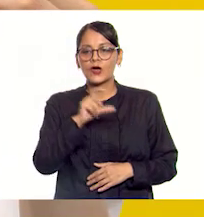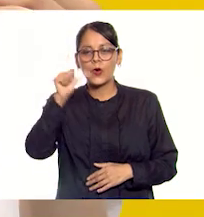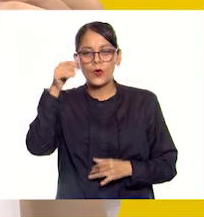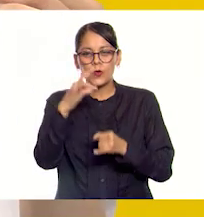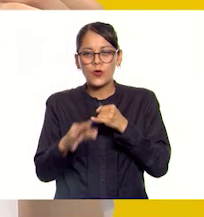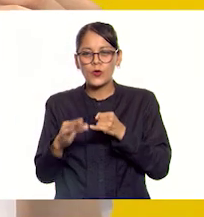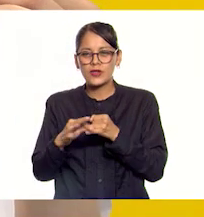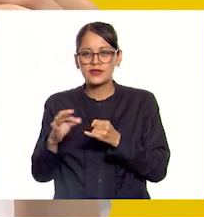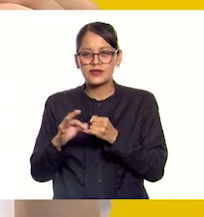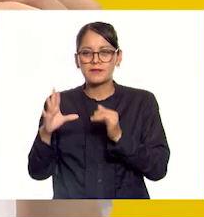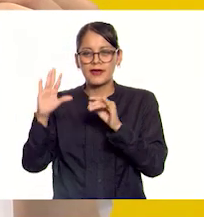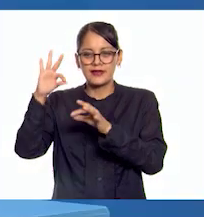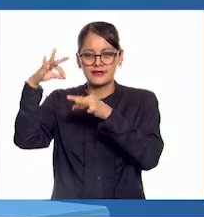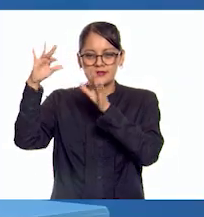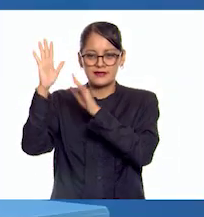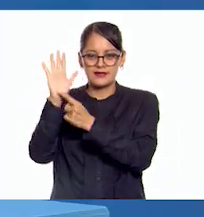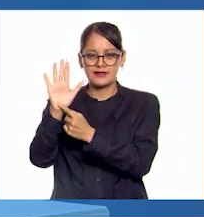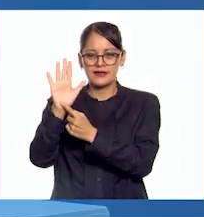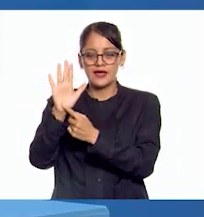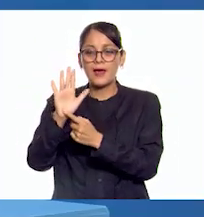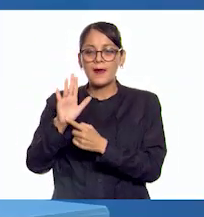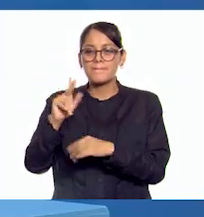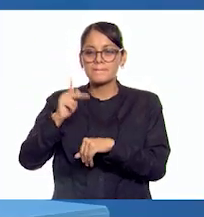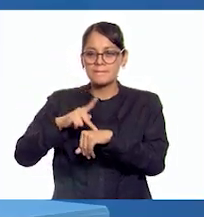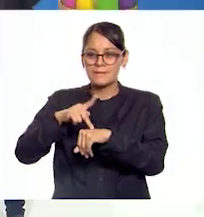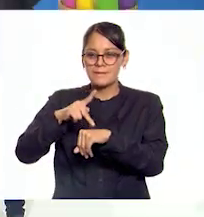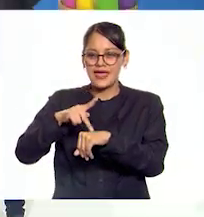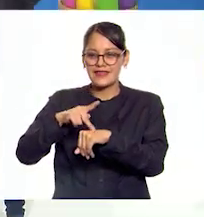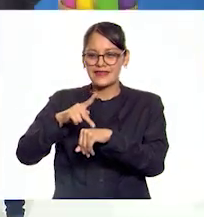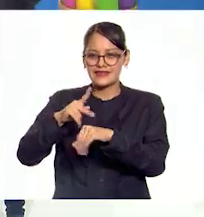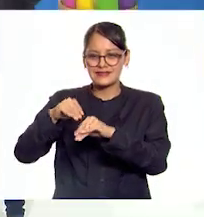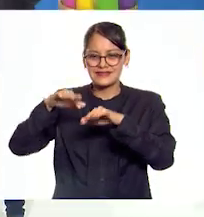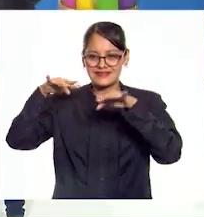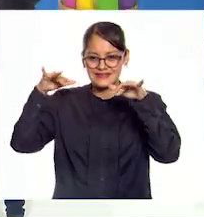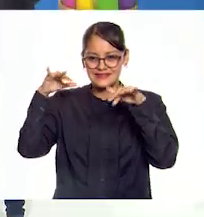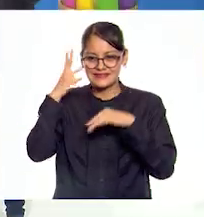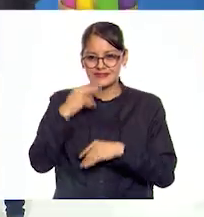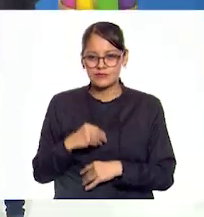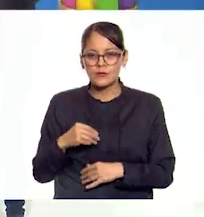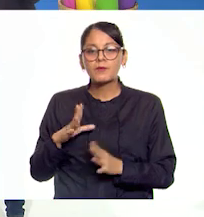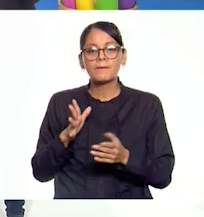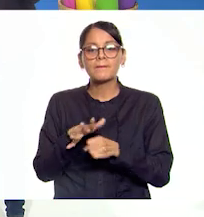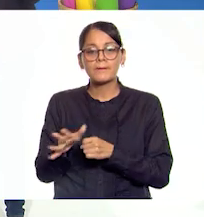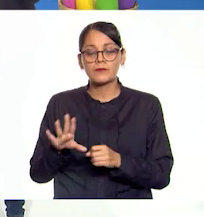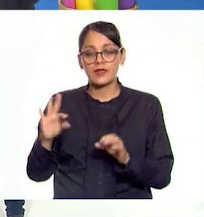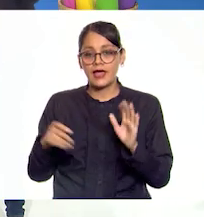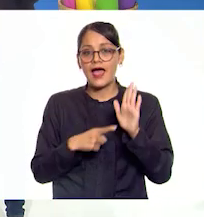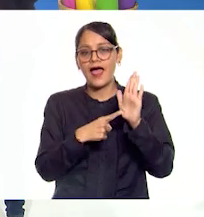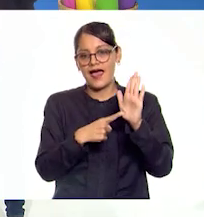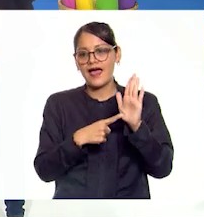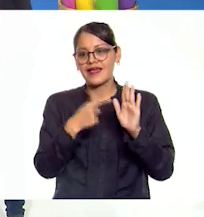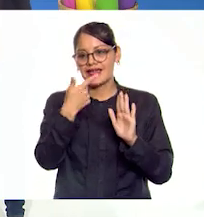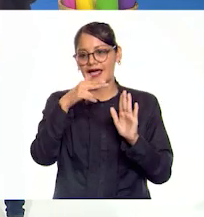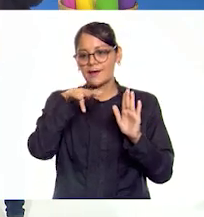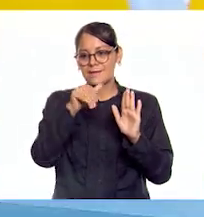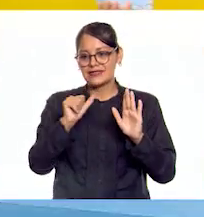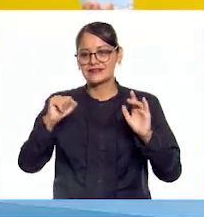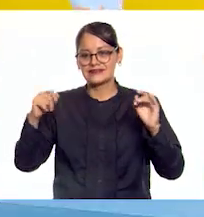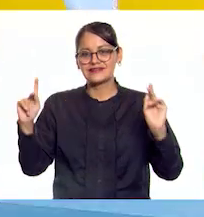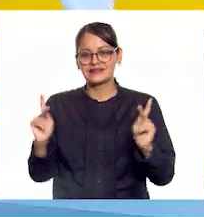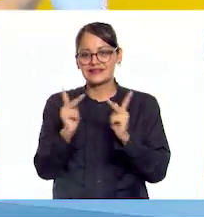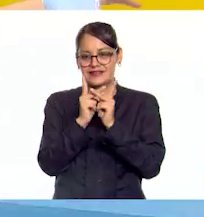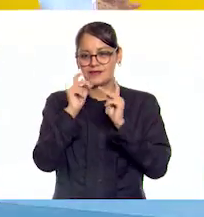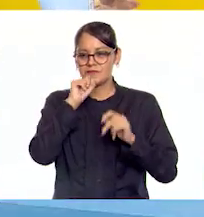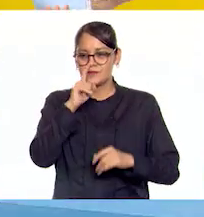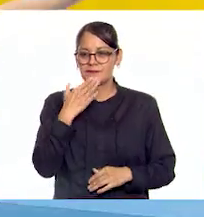última tarjetita dice piedras preciosas. Ah, pues por aquí tengo una tarjeta donde se ven gemas. Perfecto, muy